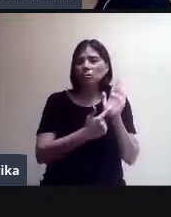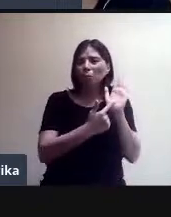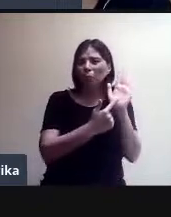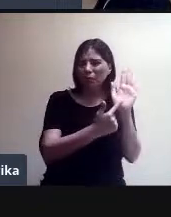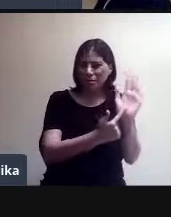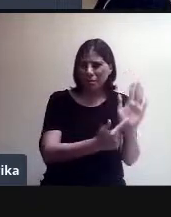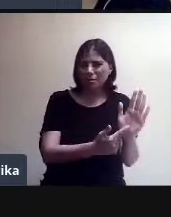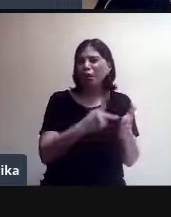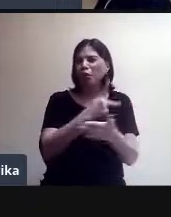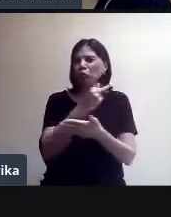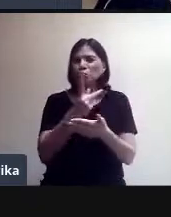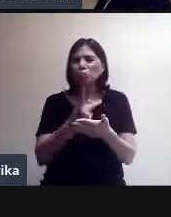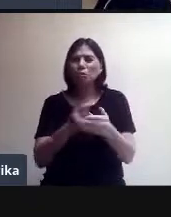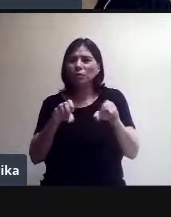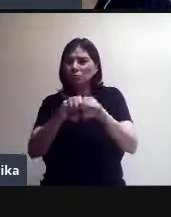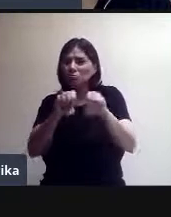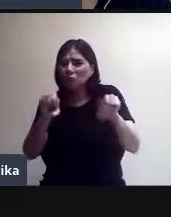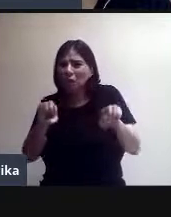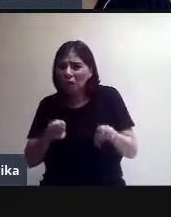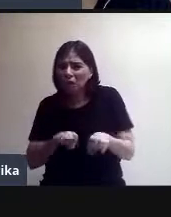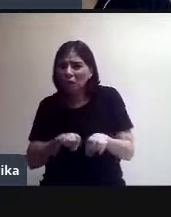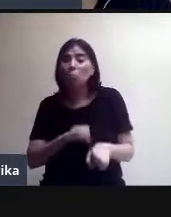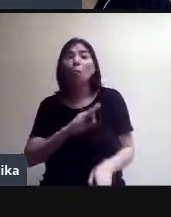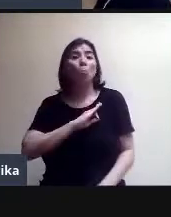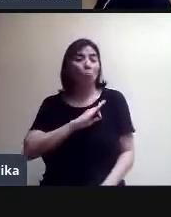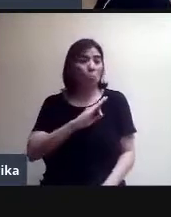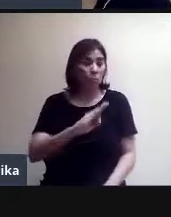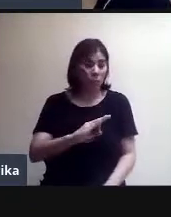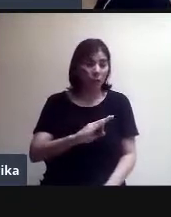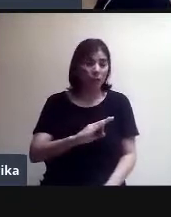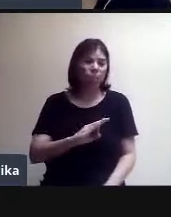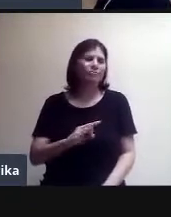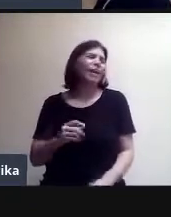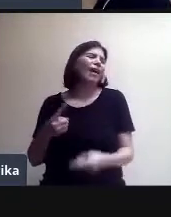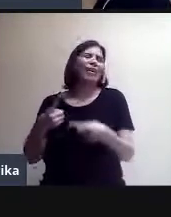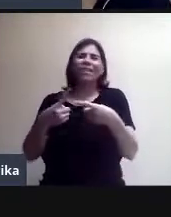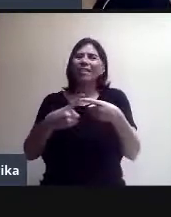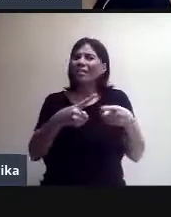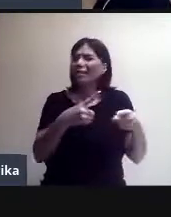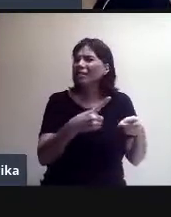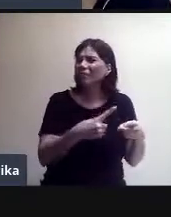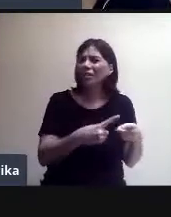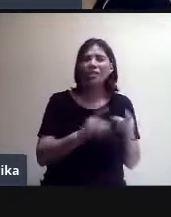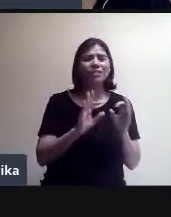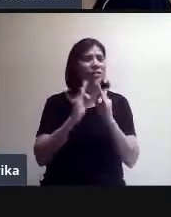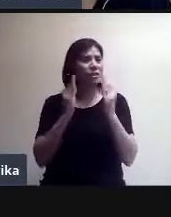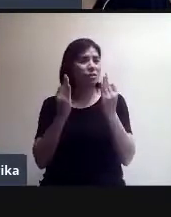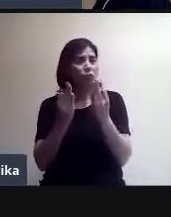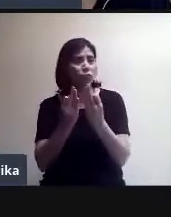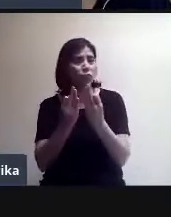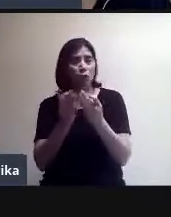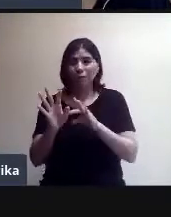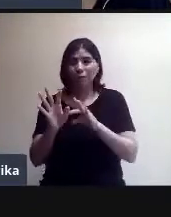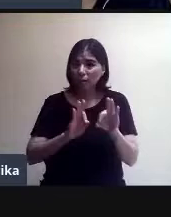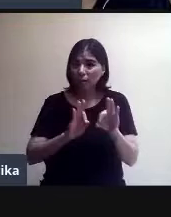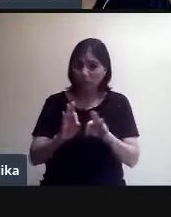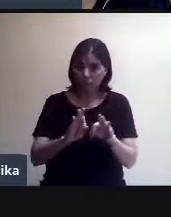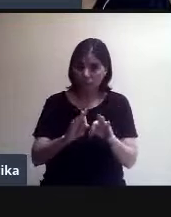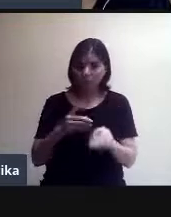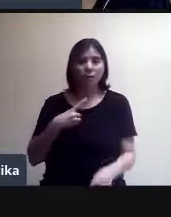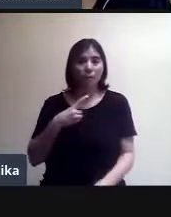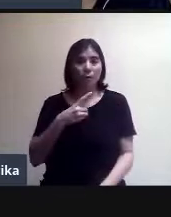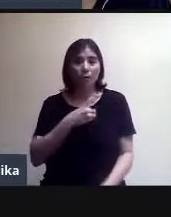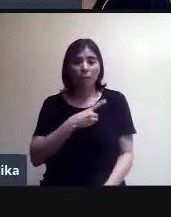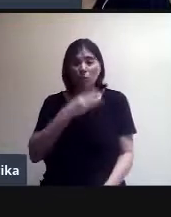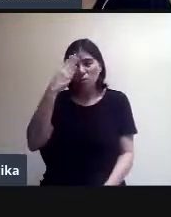también se puede organizar. Entonces, la modalidad de trabajo con los alumnos hay que tenerla muy en cuenta.